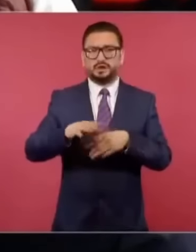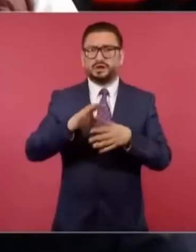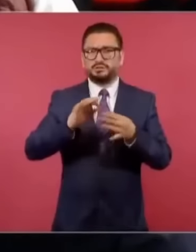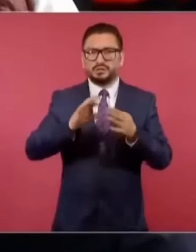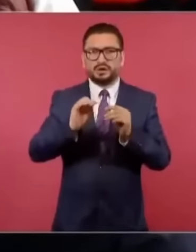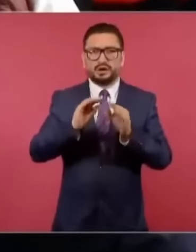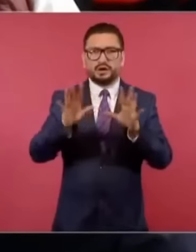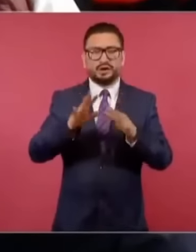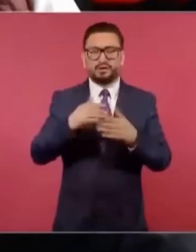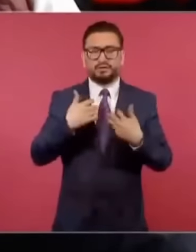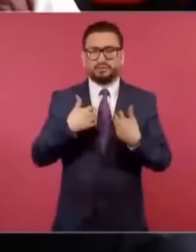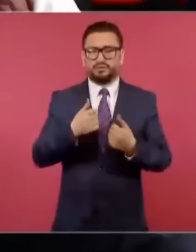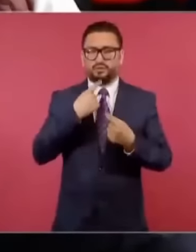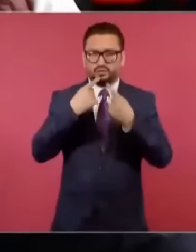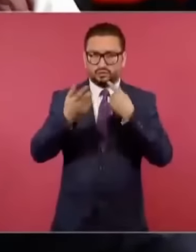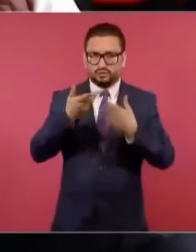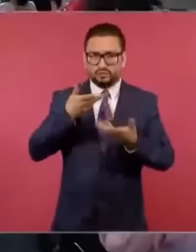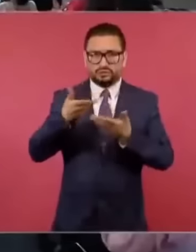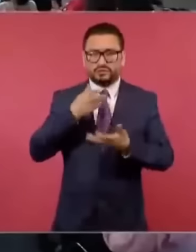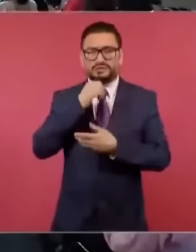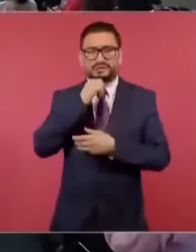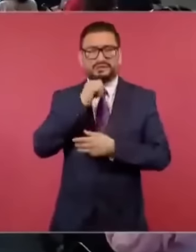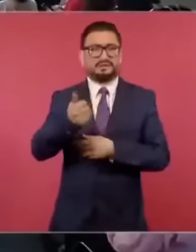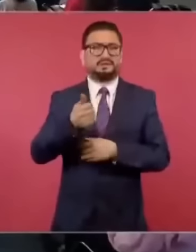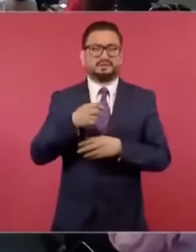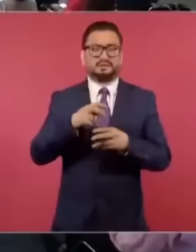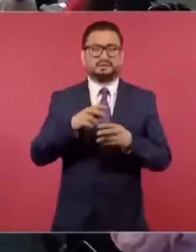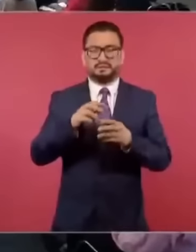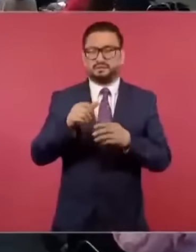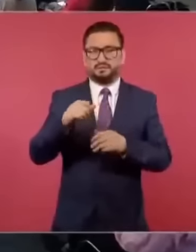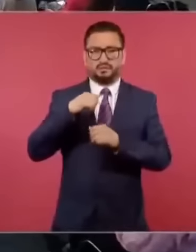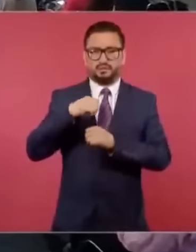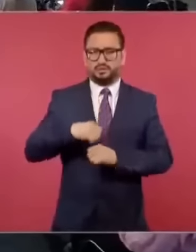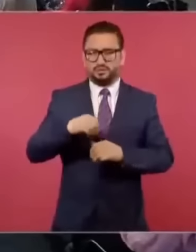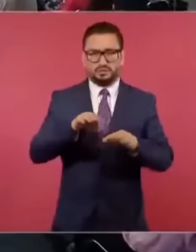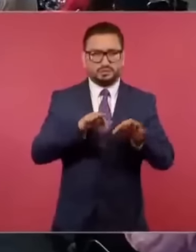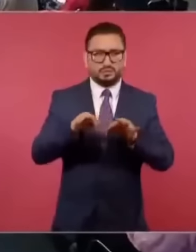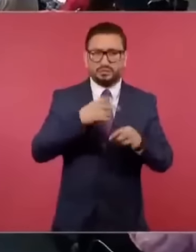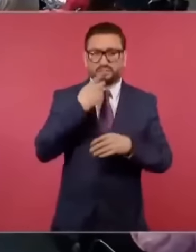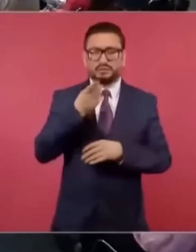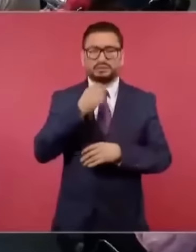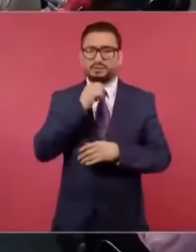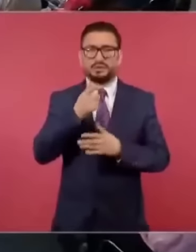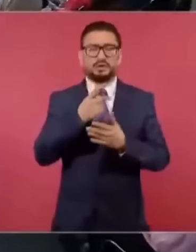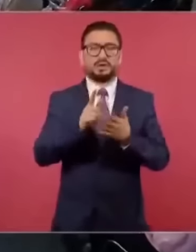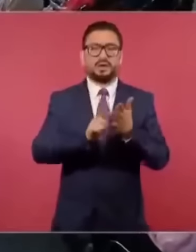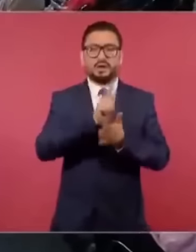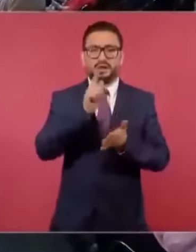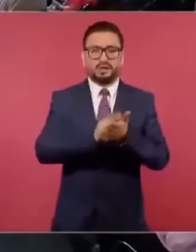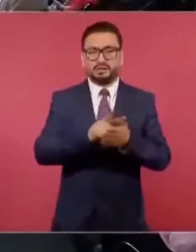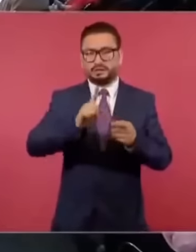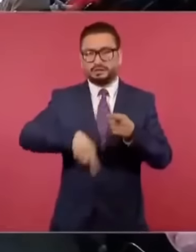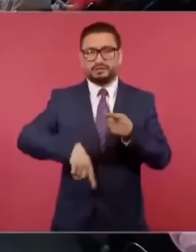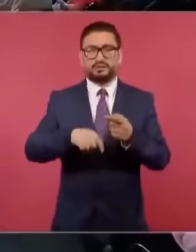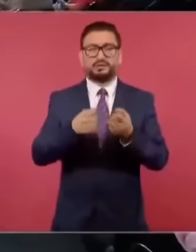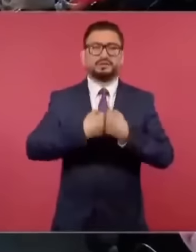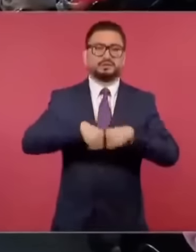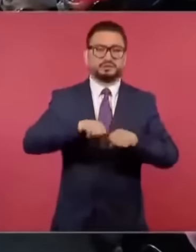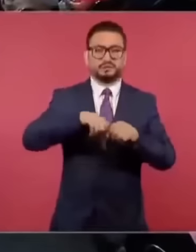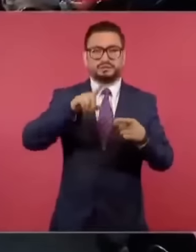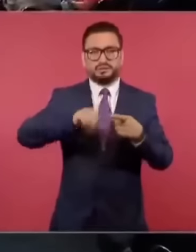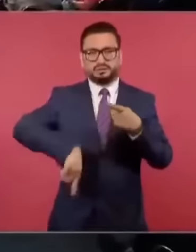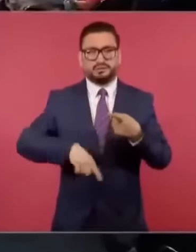y sin mediar de ninguna manera la autoridad laboral. Les eliminaron todas las prestaciones, les quitaron el Seguro Social,